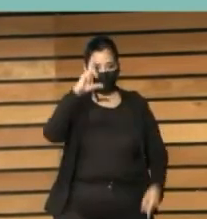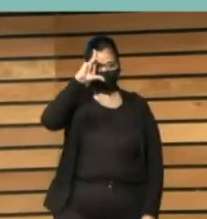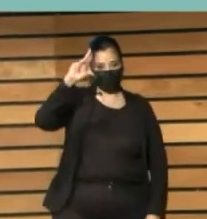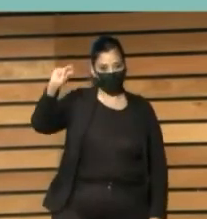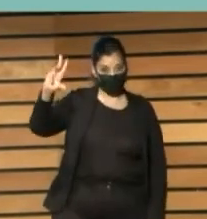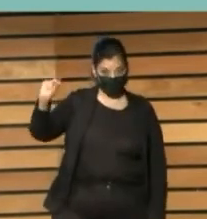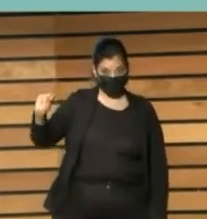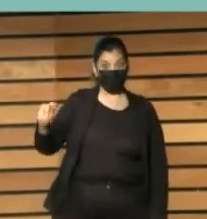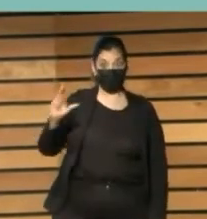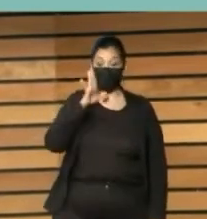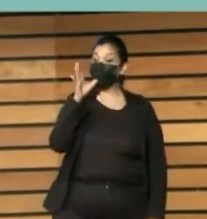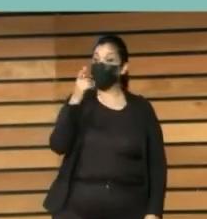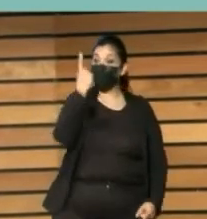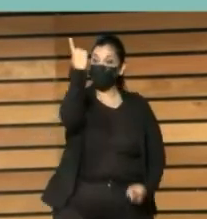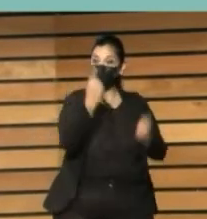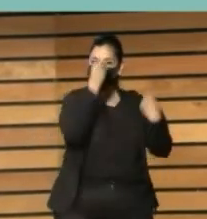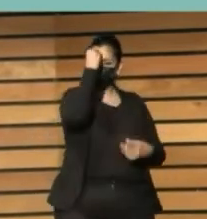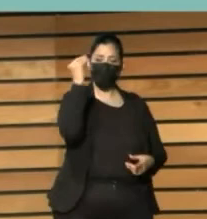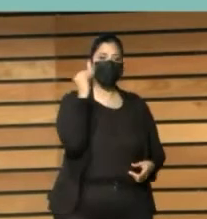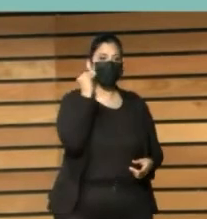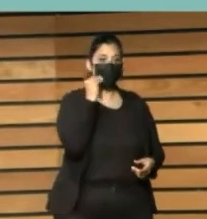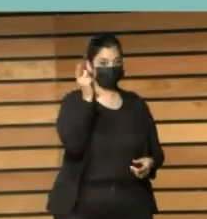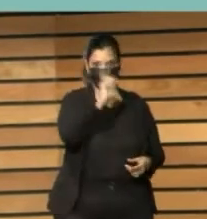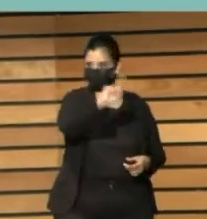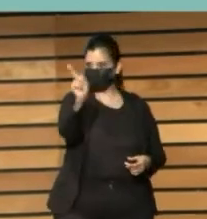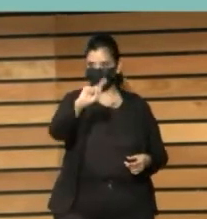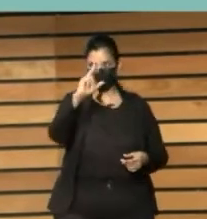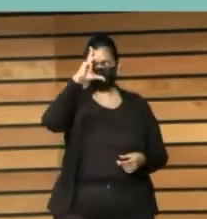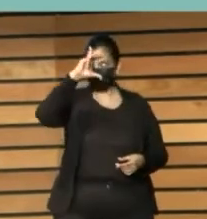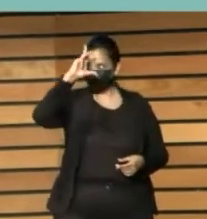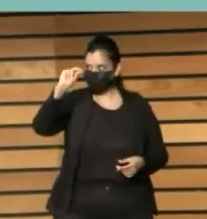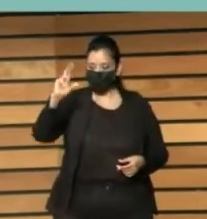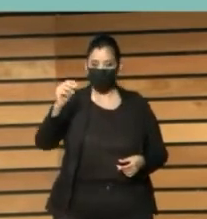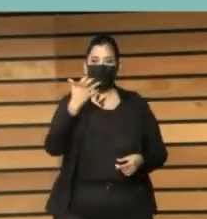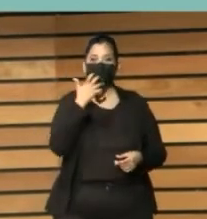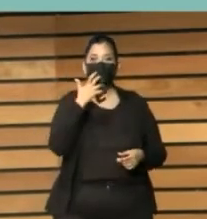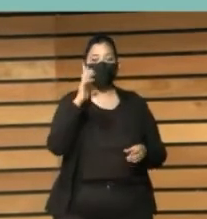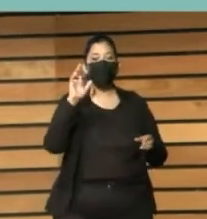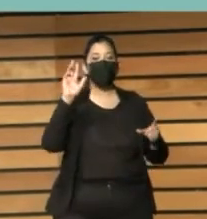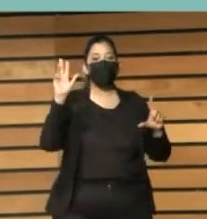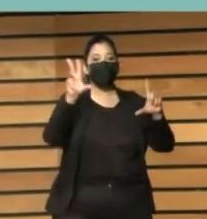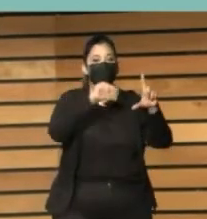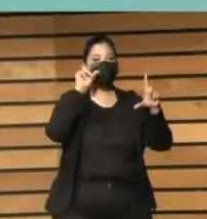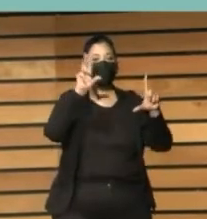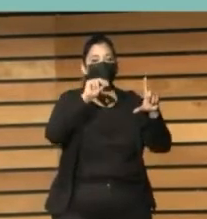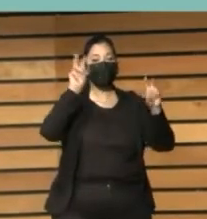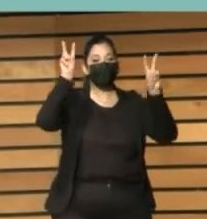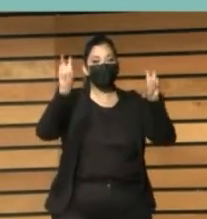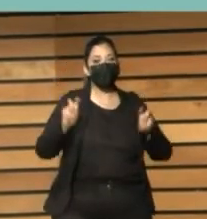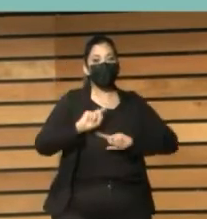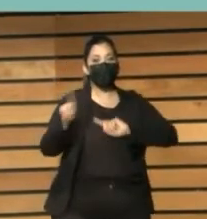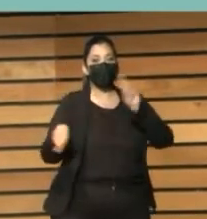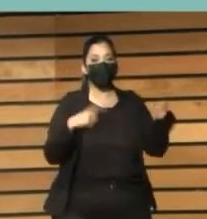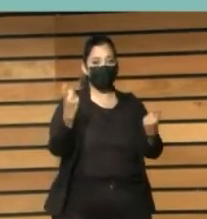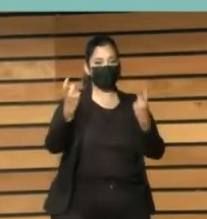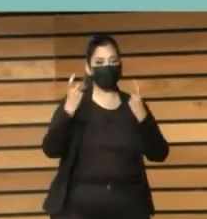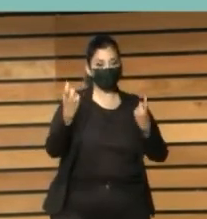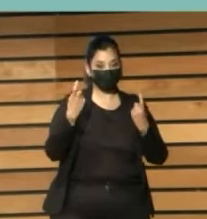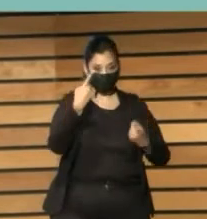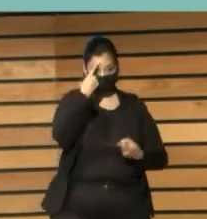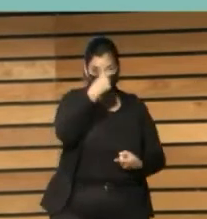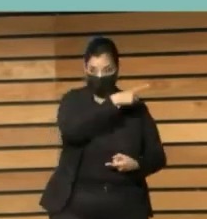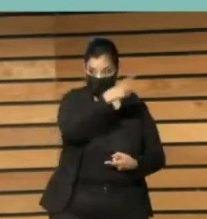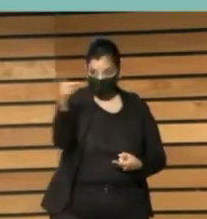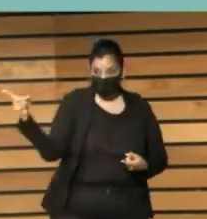más inteligente de lo que se esperaba. No sé si habéis visto el documental, lo que me enseñó el pulpo. También se ha